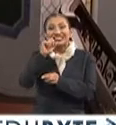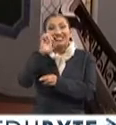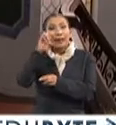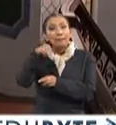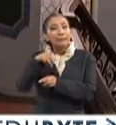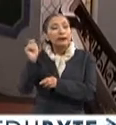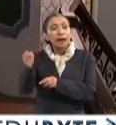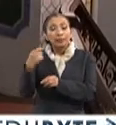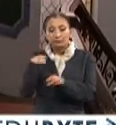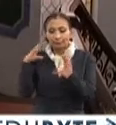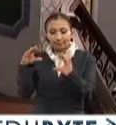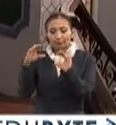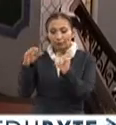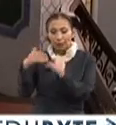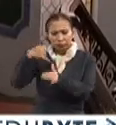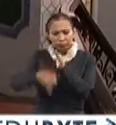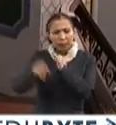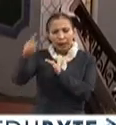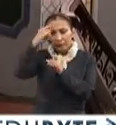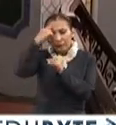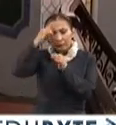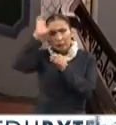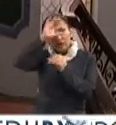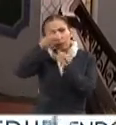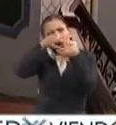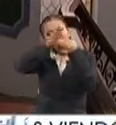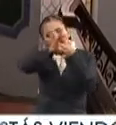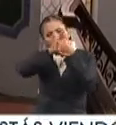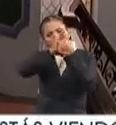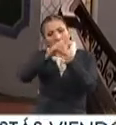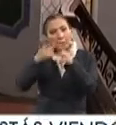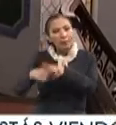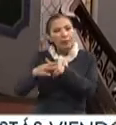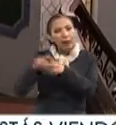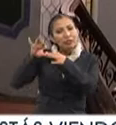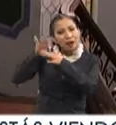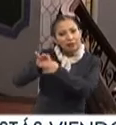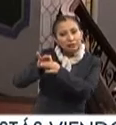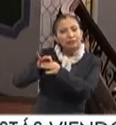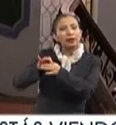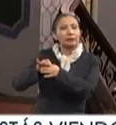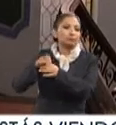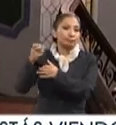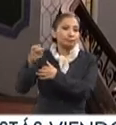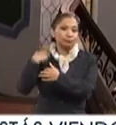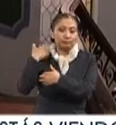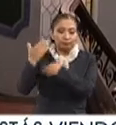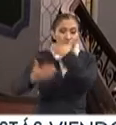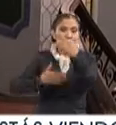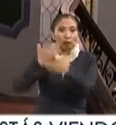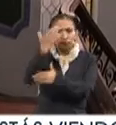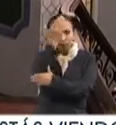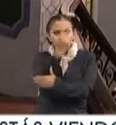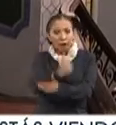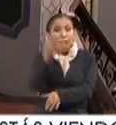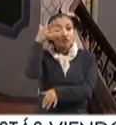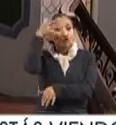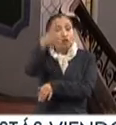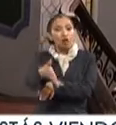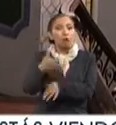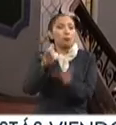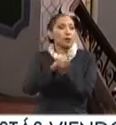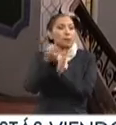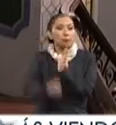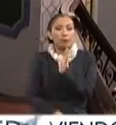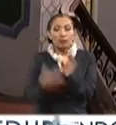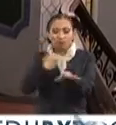desarrollar de manera profunda el pensamiento científico y matemático y justamente desarrollar las competencias del futuro como